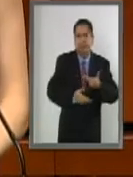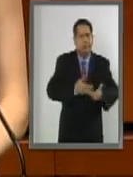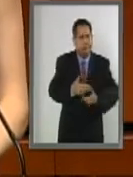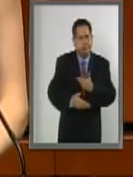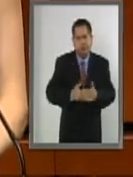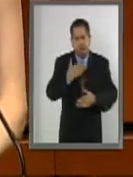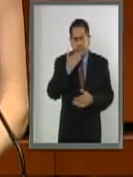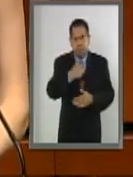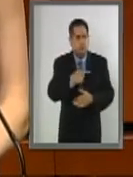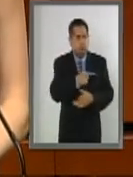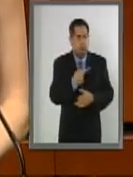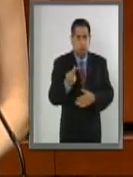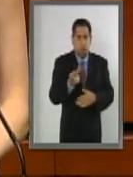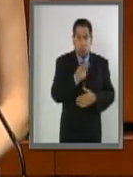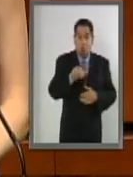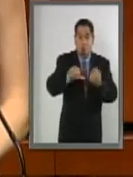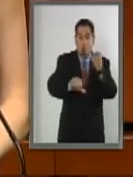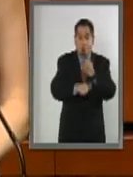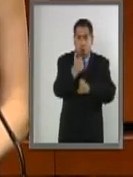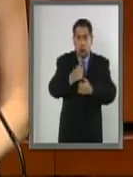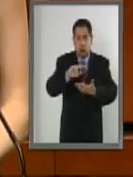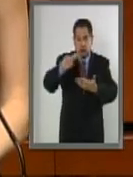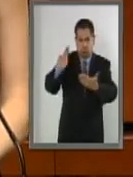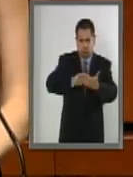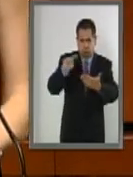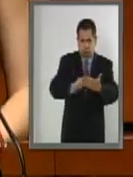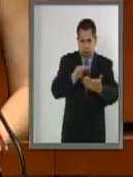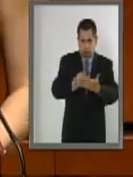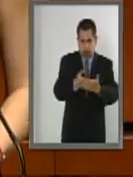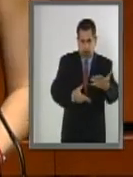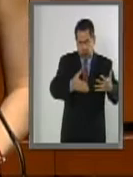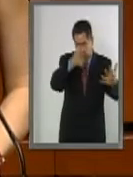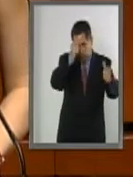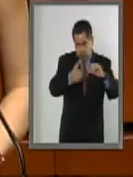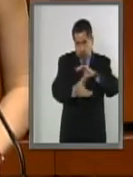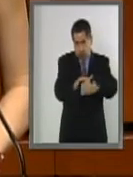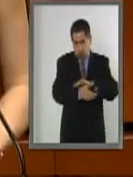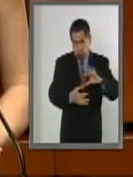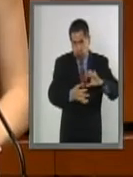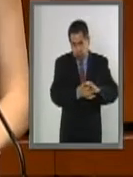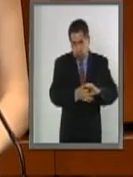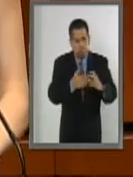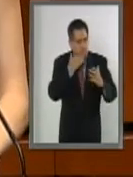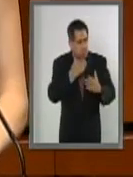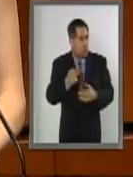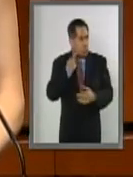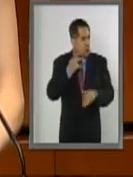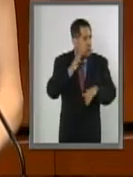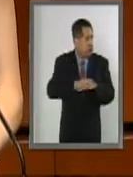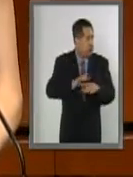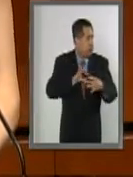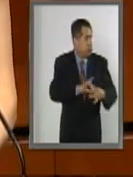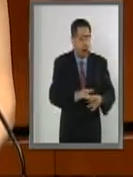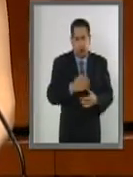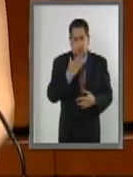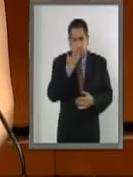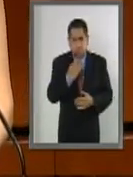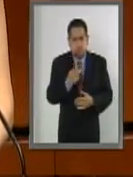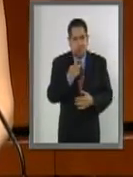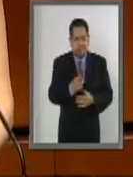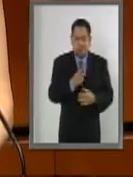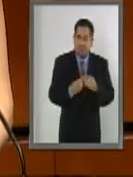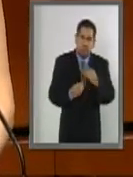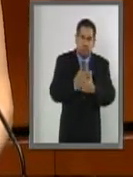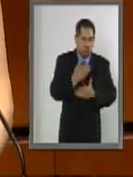Con la firma de 11 convenios, se buscó ampliar la relación económica y el diálogo político. Sin duda, este nuevo